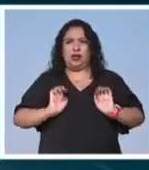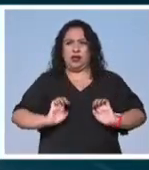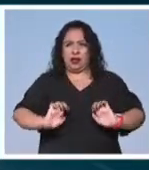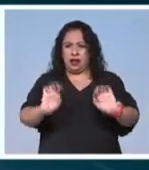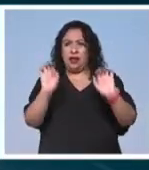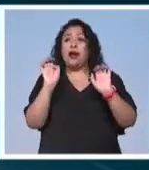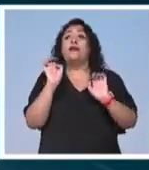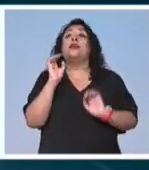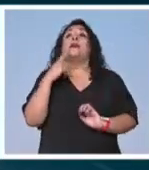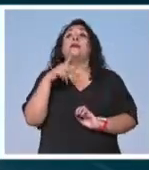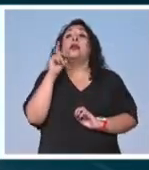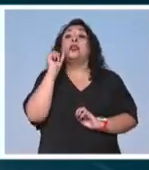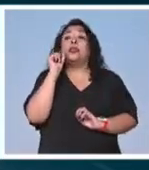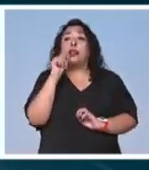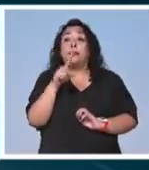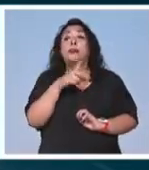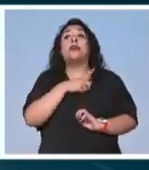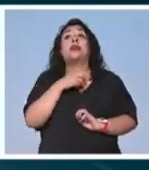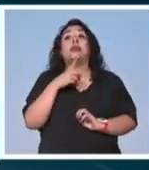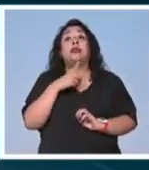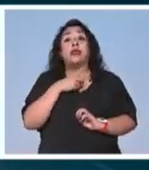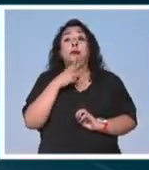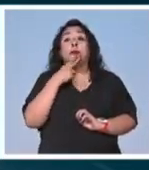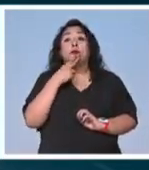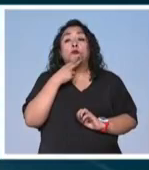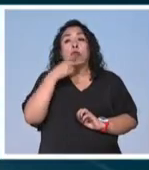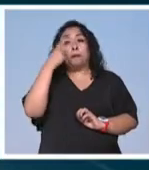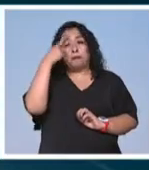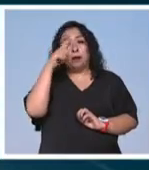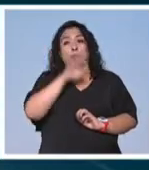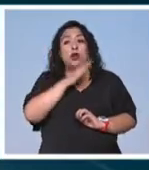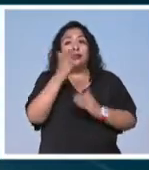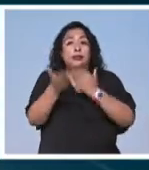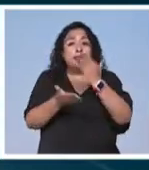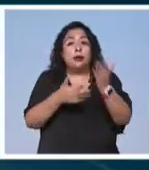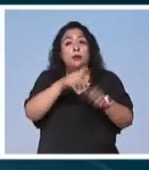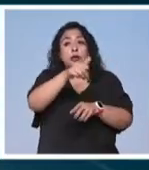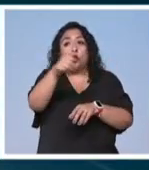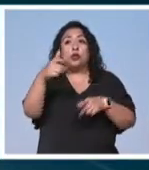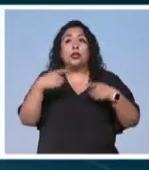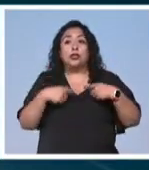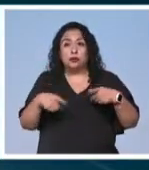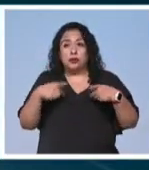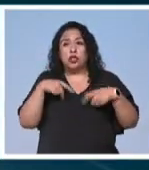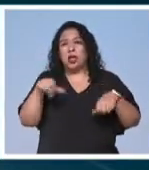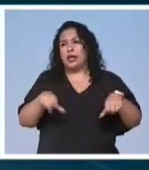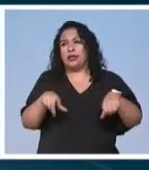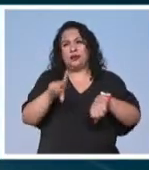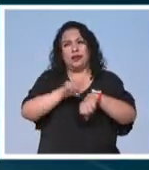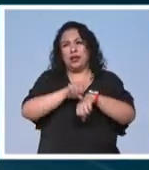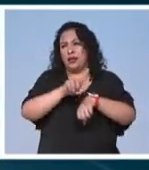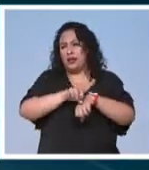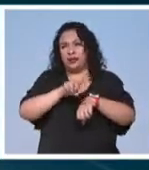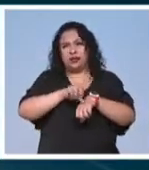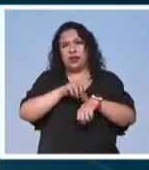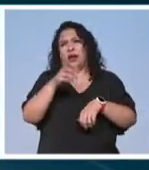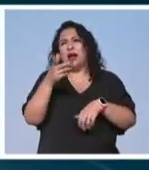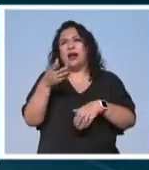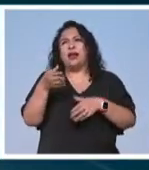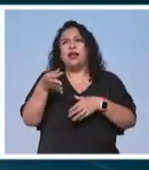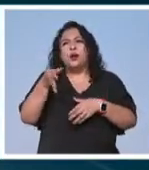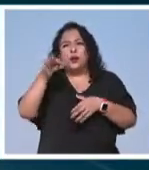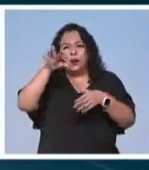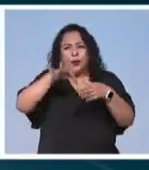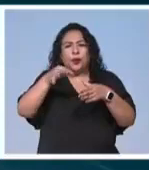pero también tenía que ser útil para poder servir a las demás personas hacer actividades diarias como servir el